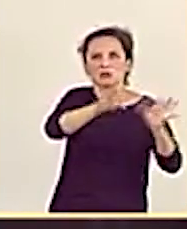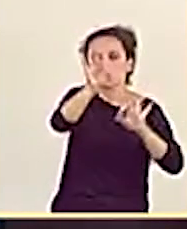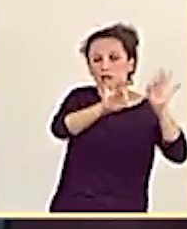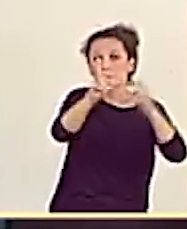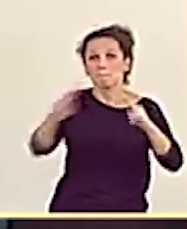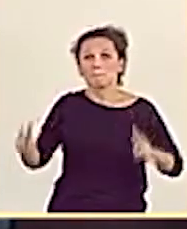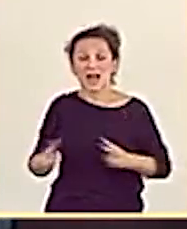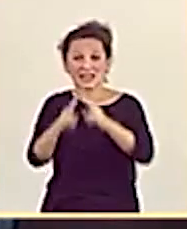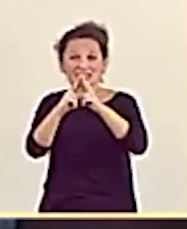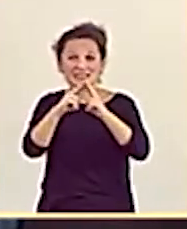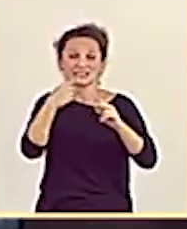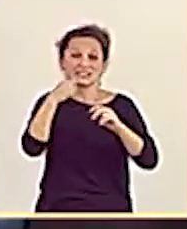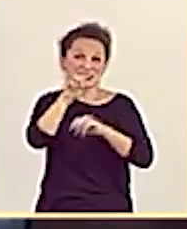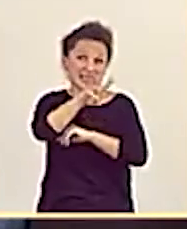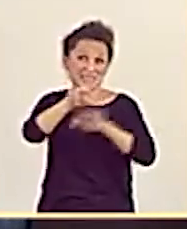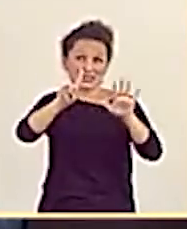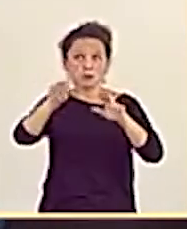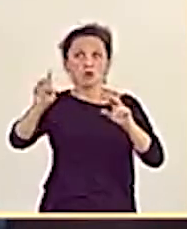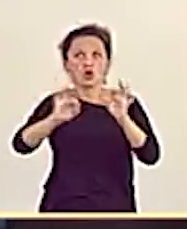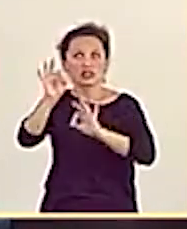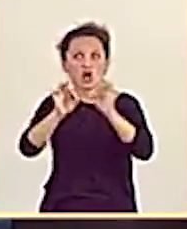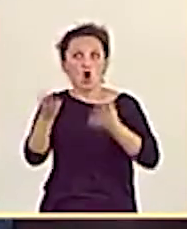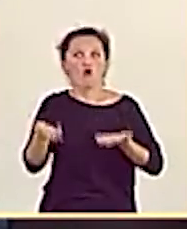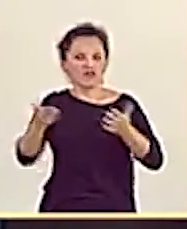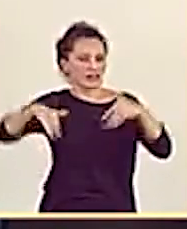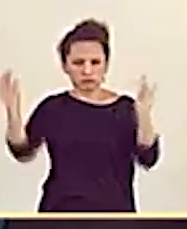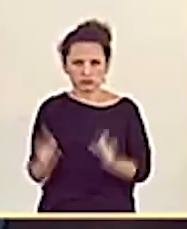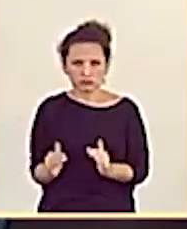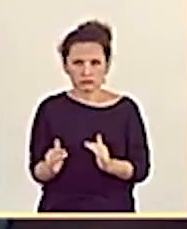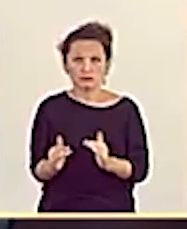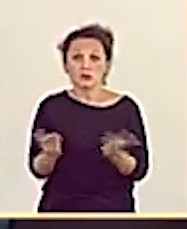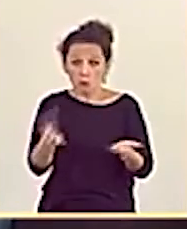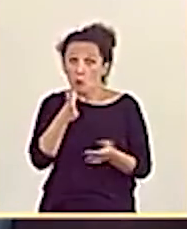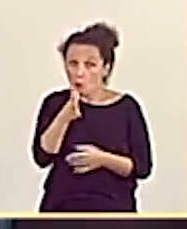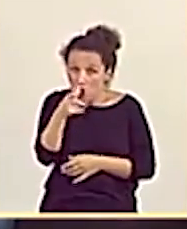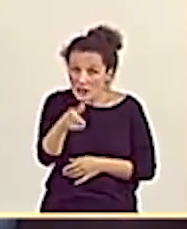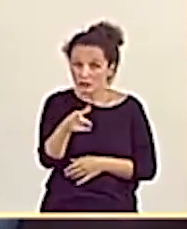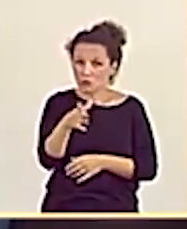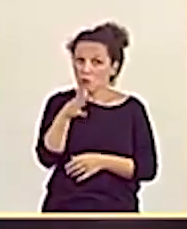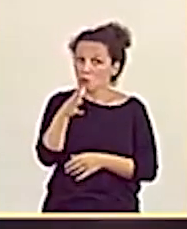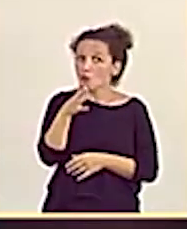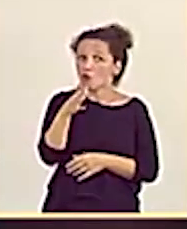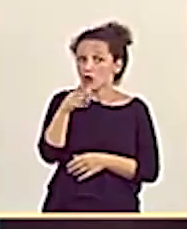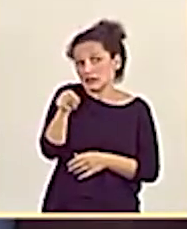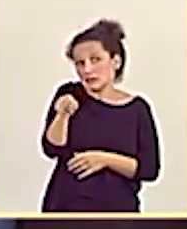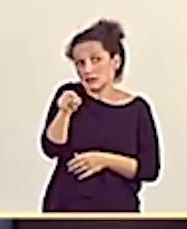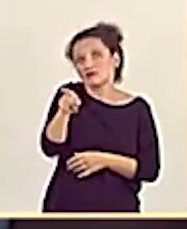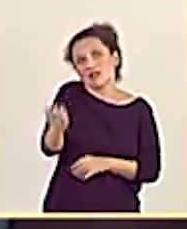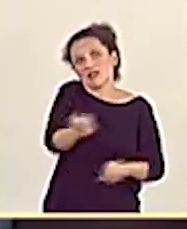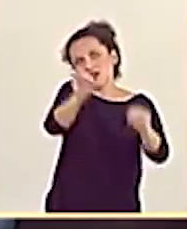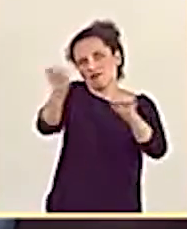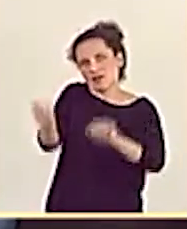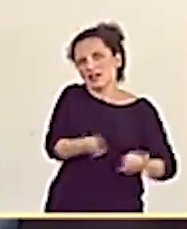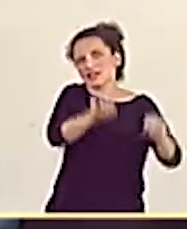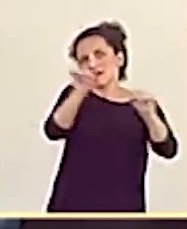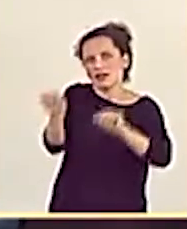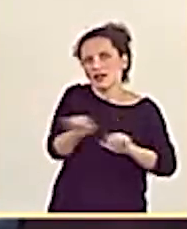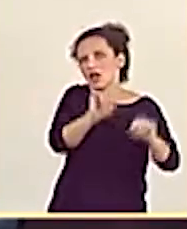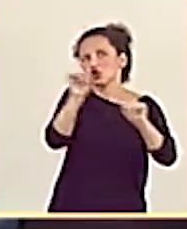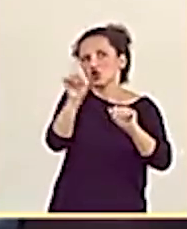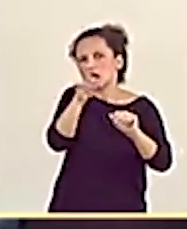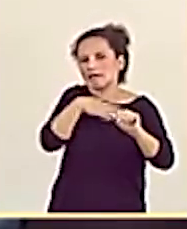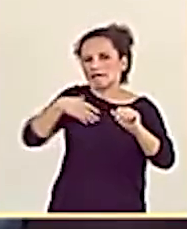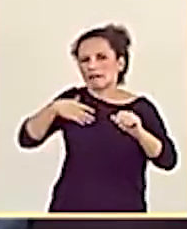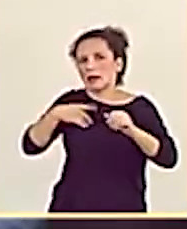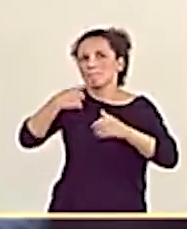desaparición del 20 % de la oferta. Y es justo por esa razón y por ninguna otra por la que usted ha estado defendiendo la no intervención